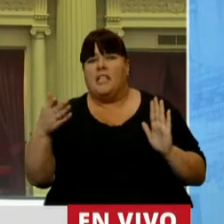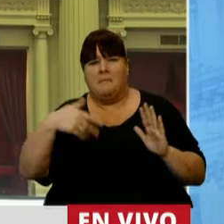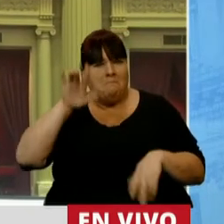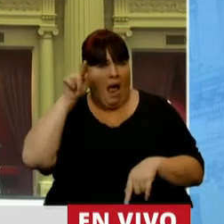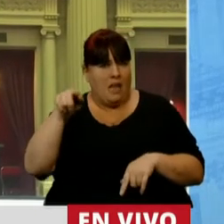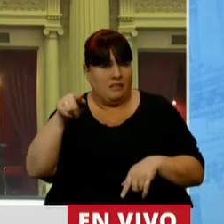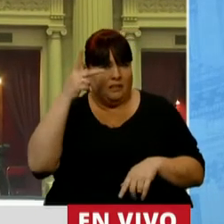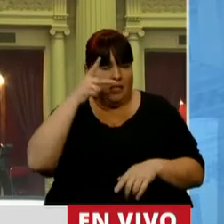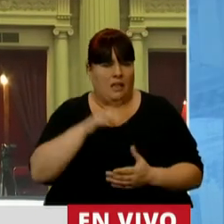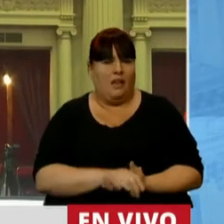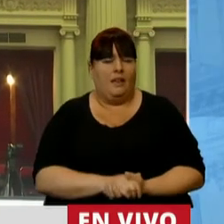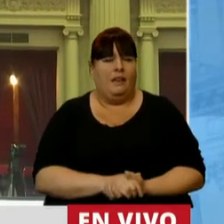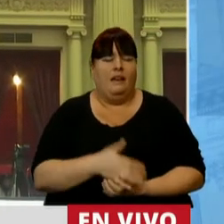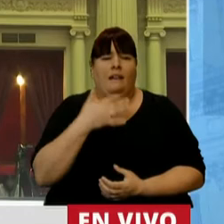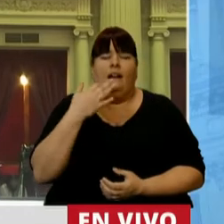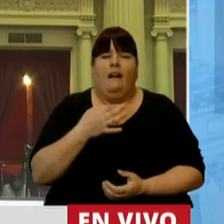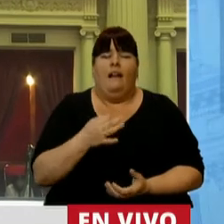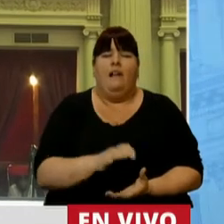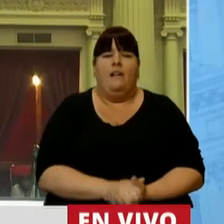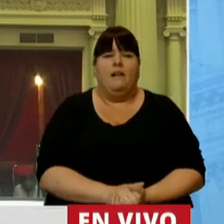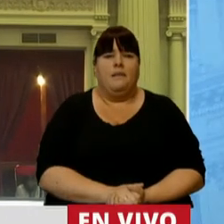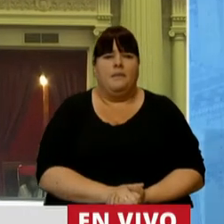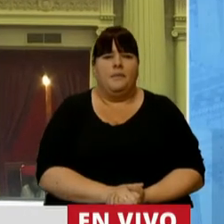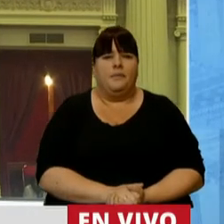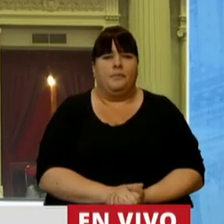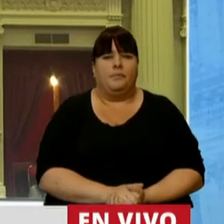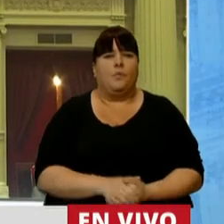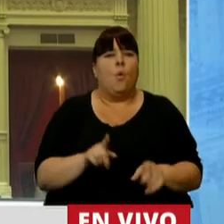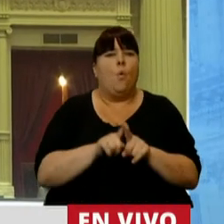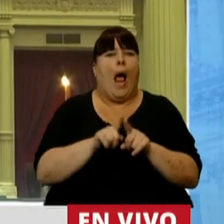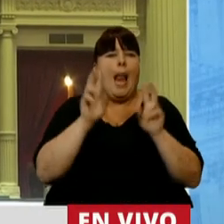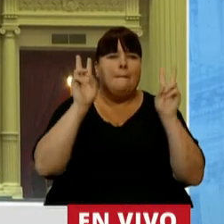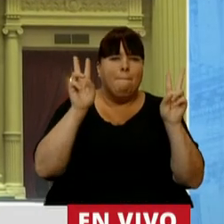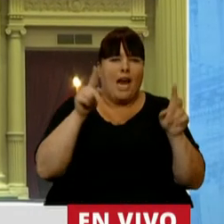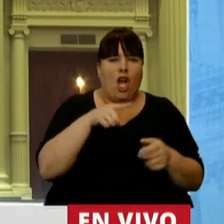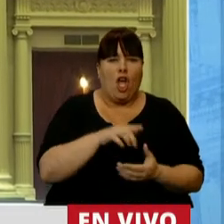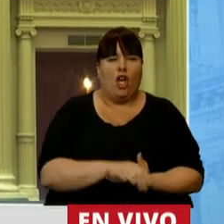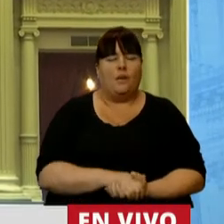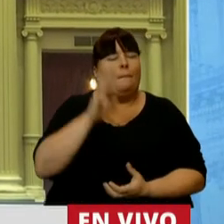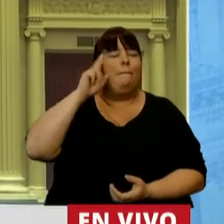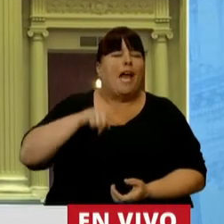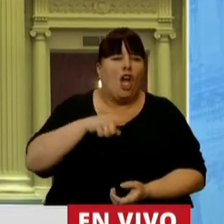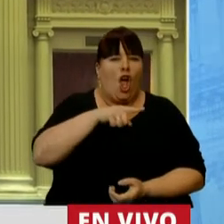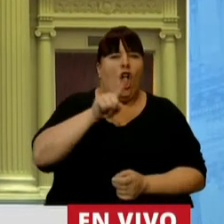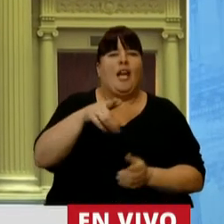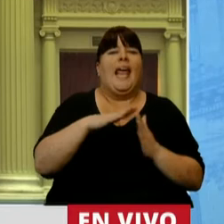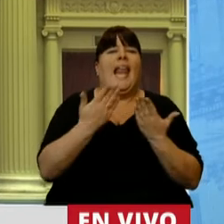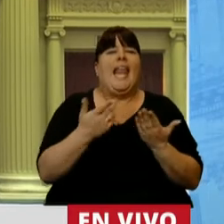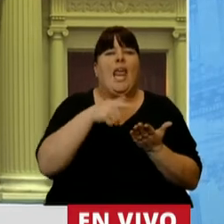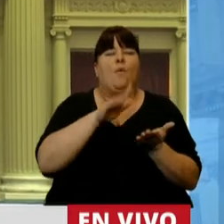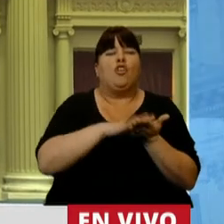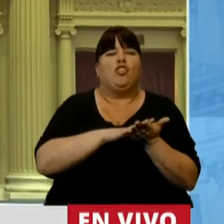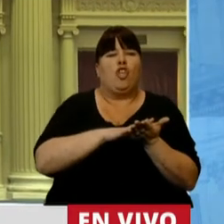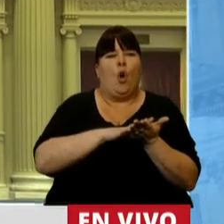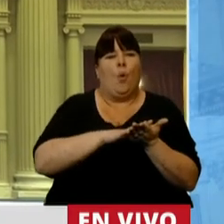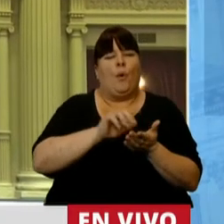Realmente lo han puesto como Perón en aquel libro negro de la